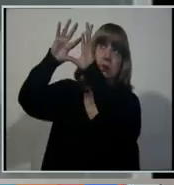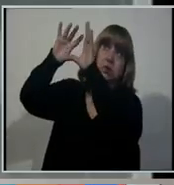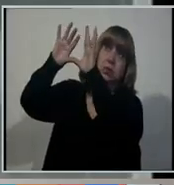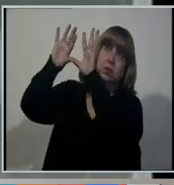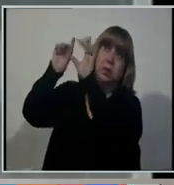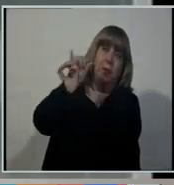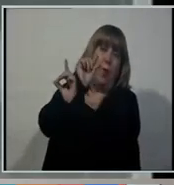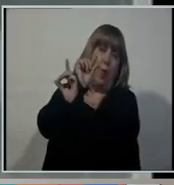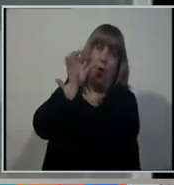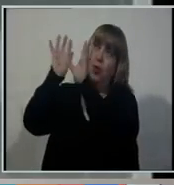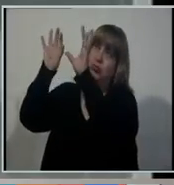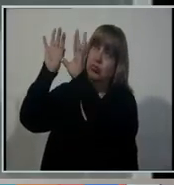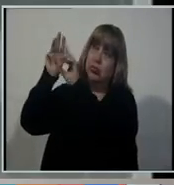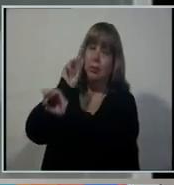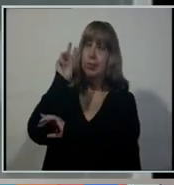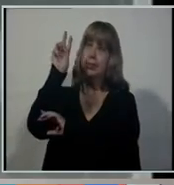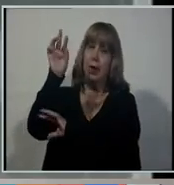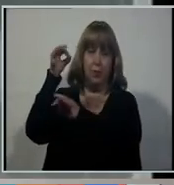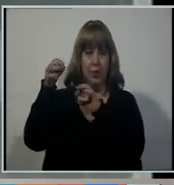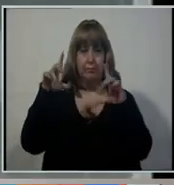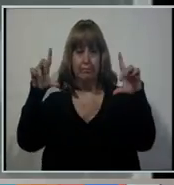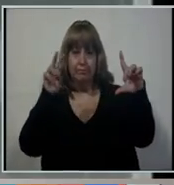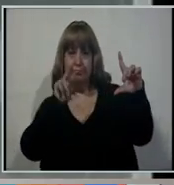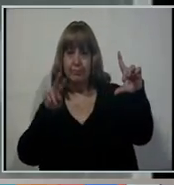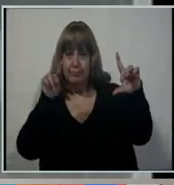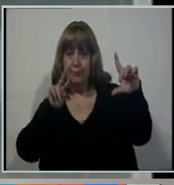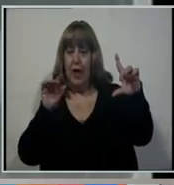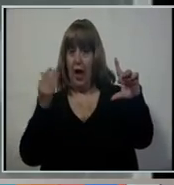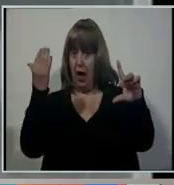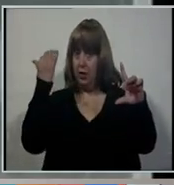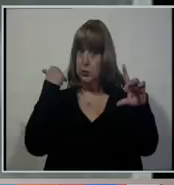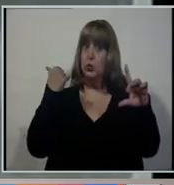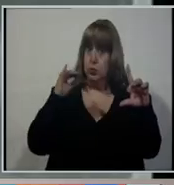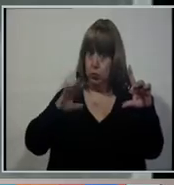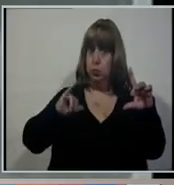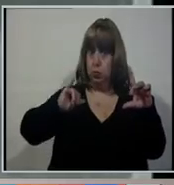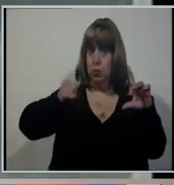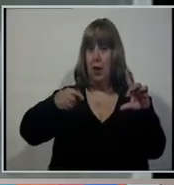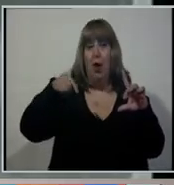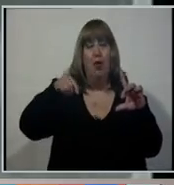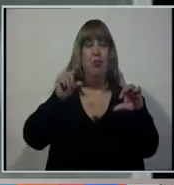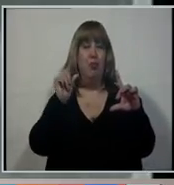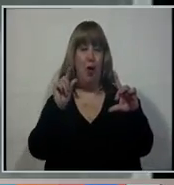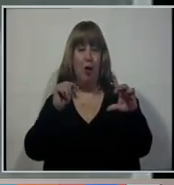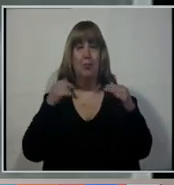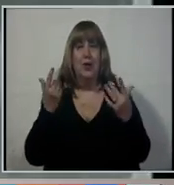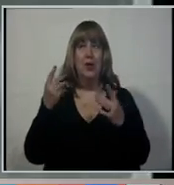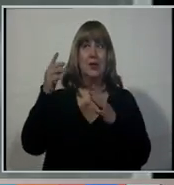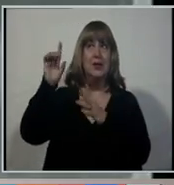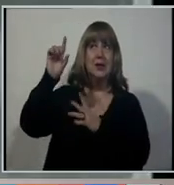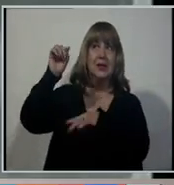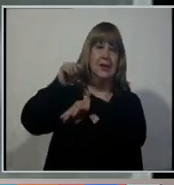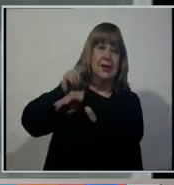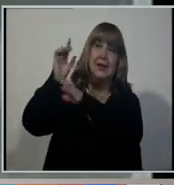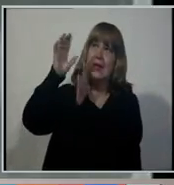nubosidad y no vemos el panorama de inestabilidad que veíamos, sí, en el día de ayer, el tema del tiempo inestable va a